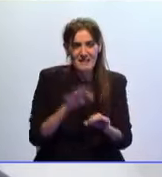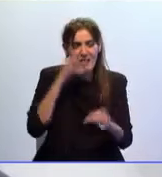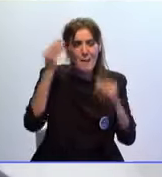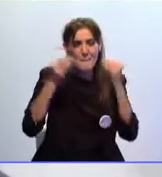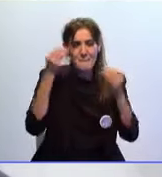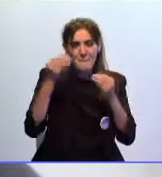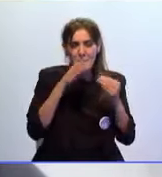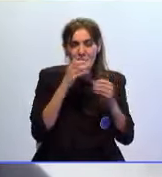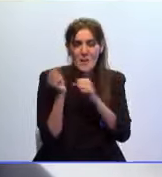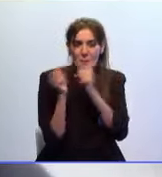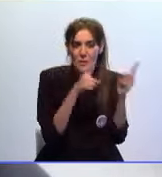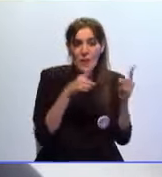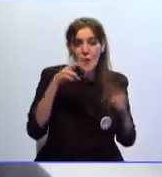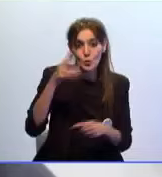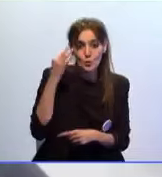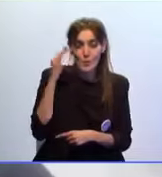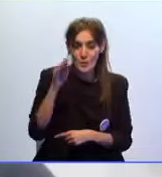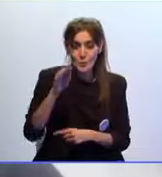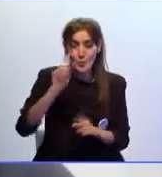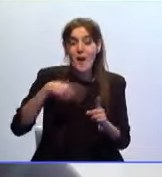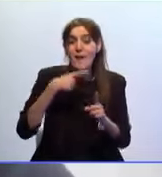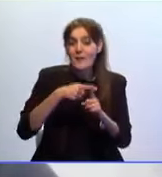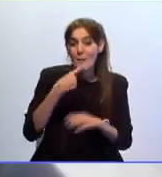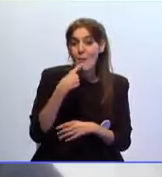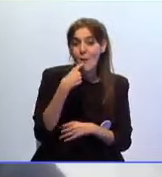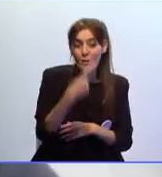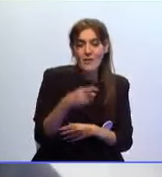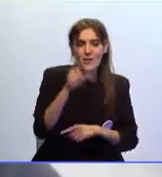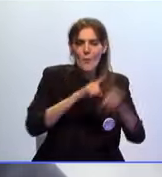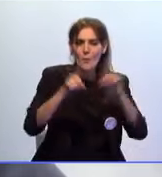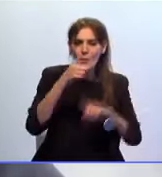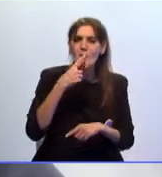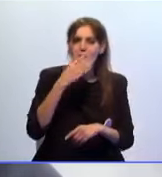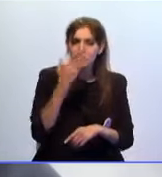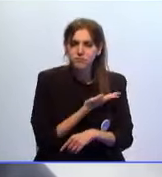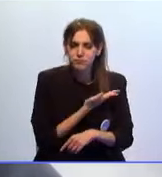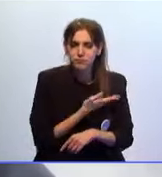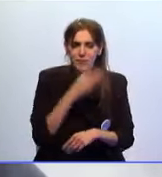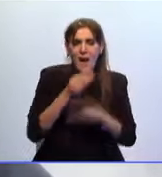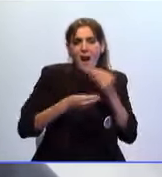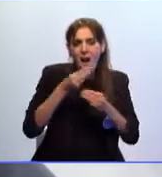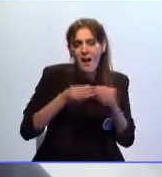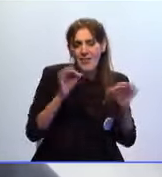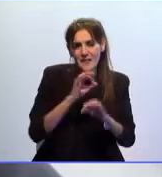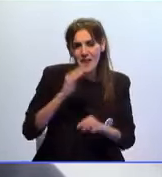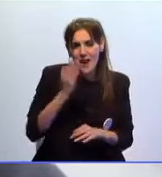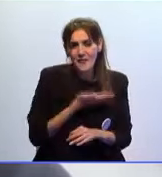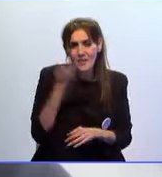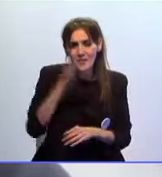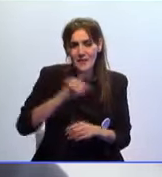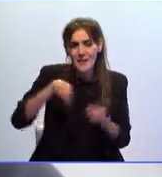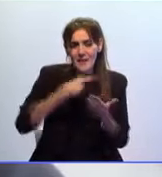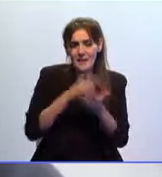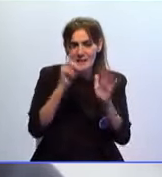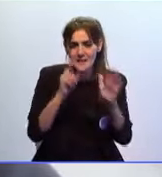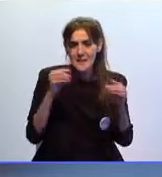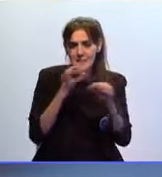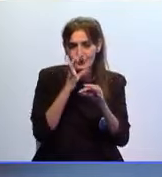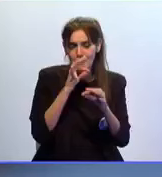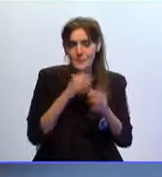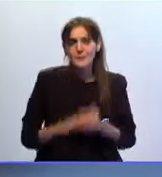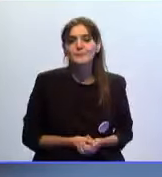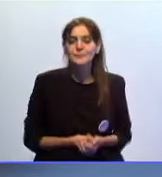se produjo en la evacuación de su hermana y que según afirma le produjo secuelas que ya no pudo remontar falleciendo el 6 de septiembre.